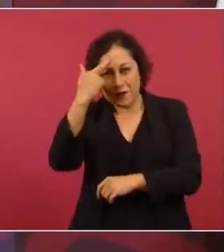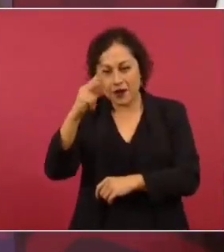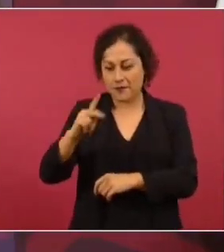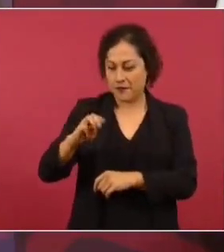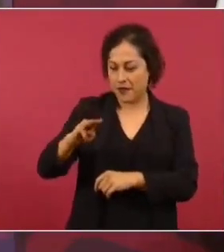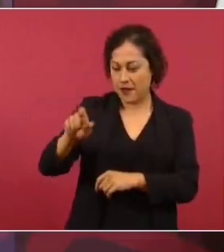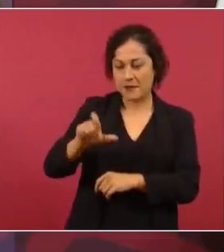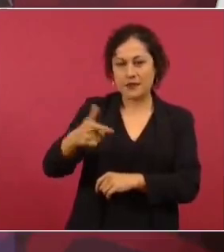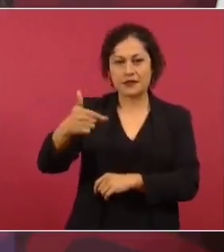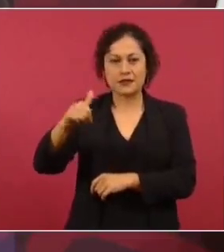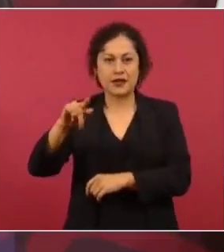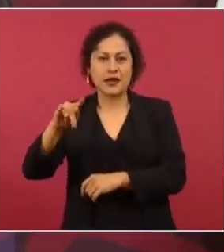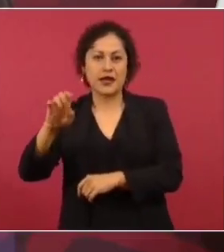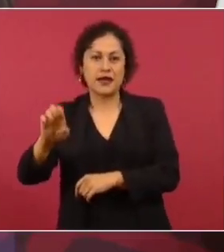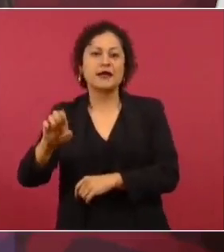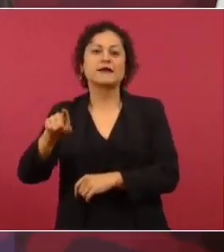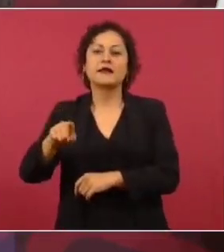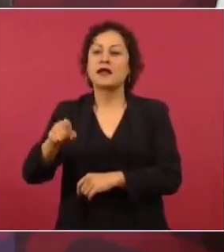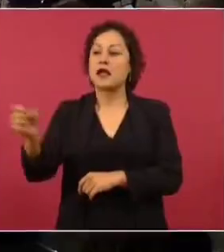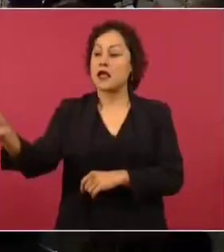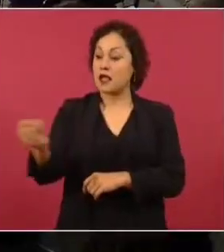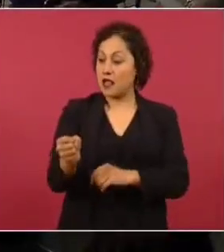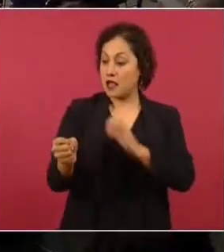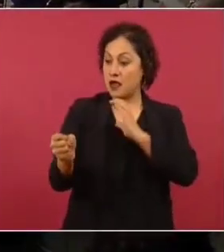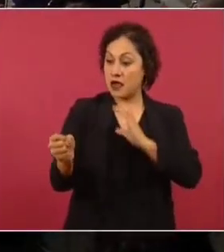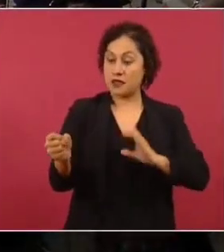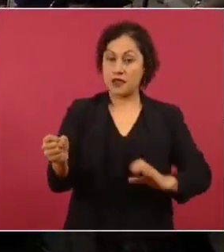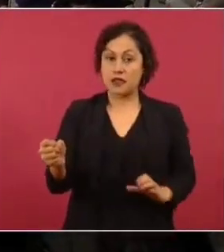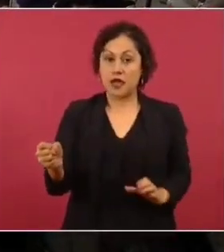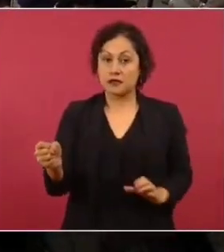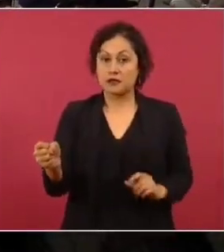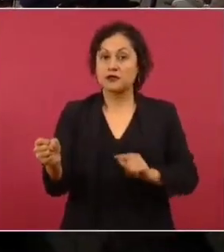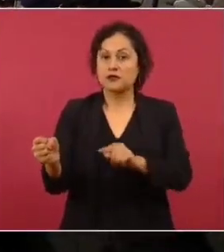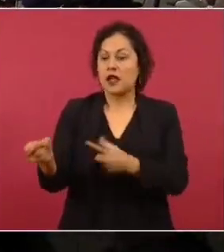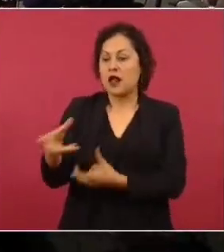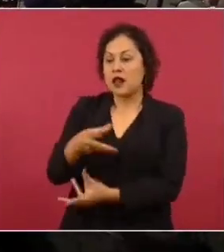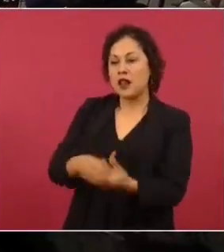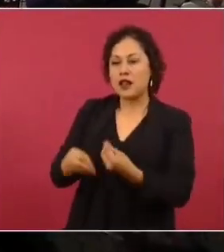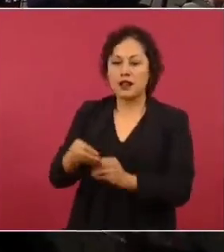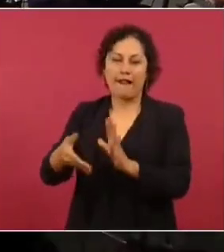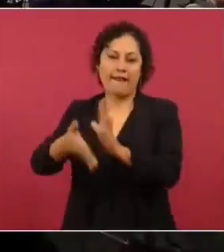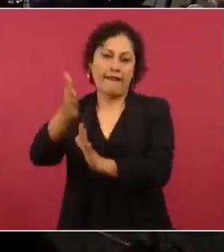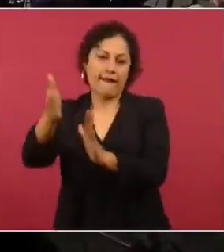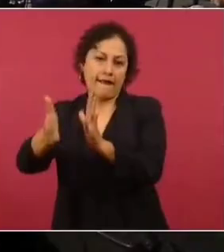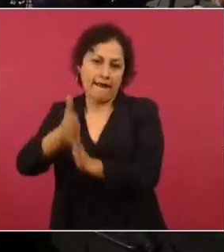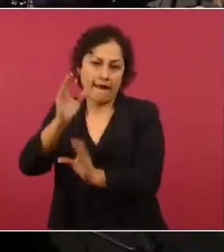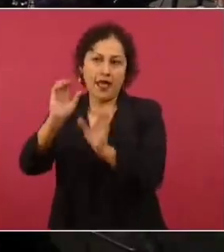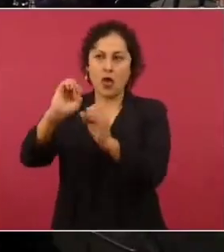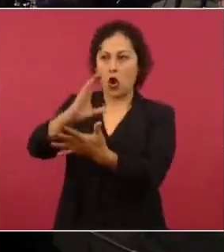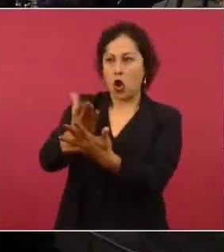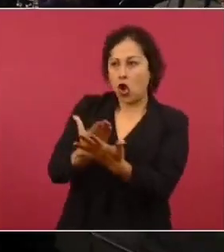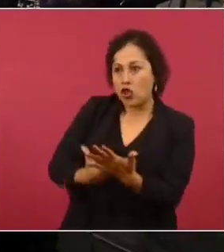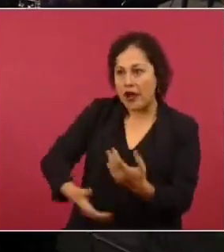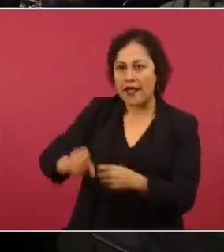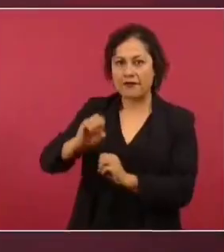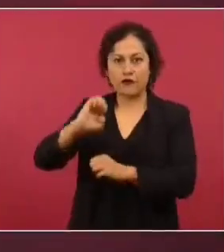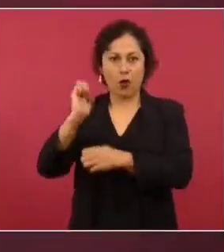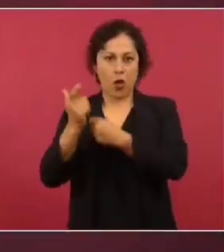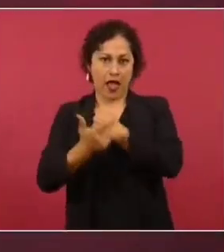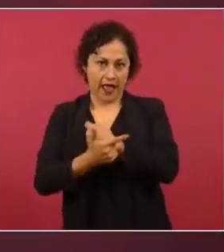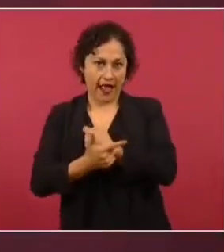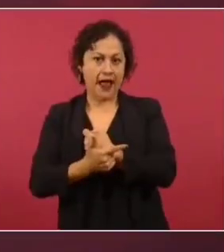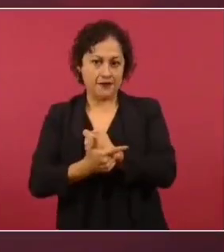financiaban a candidatos a cambio de obras, de cualquier tipo de contratos, una vez que estos